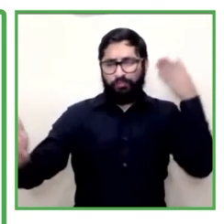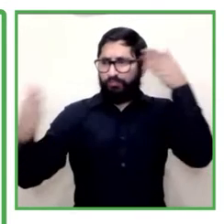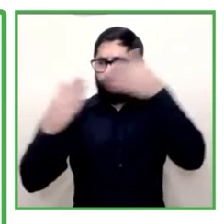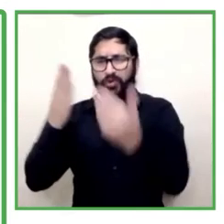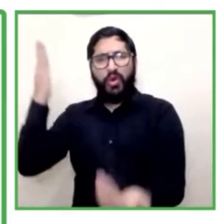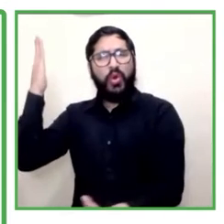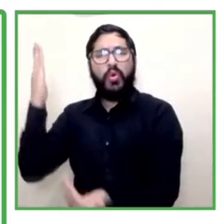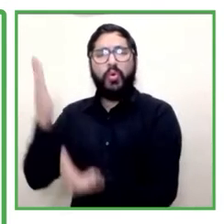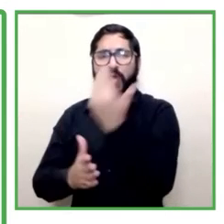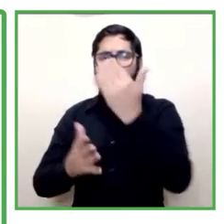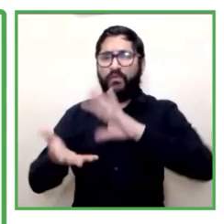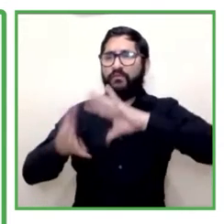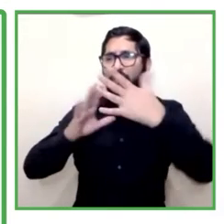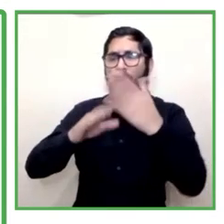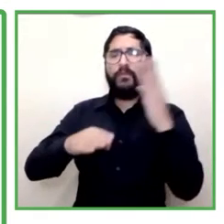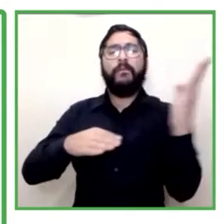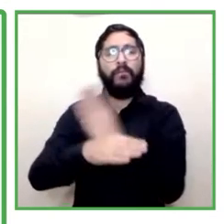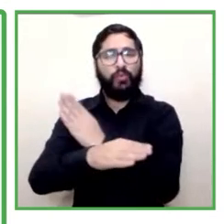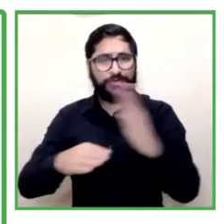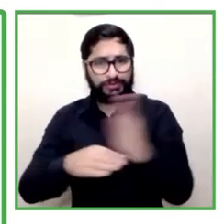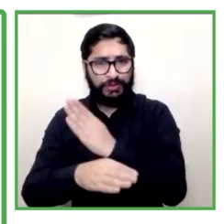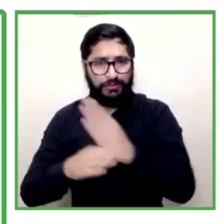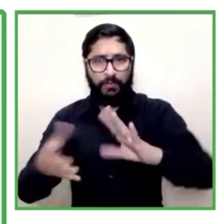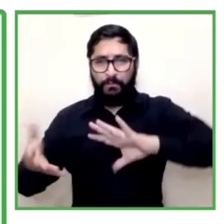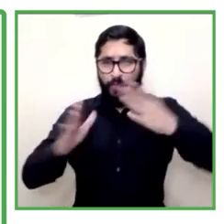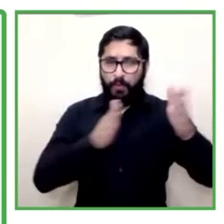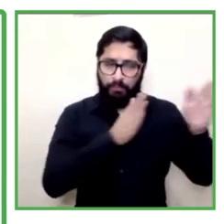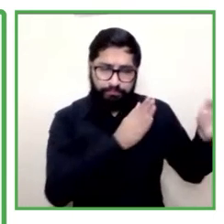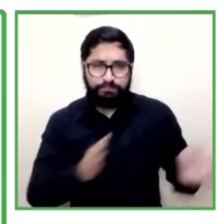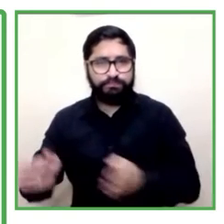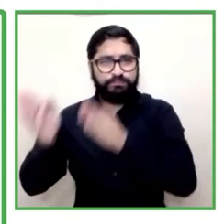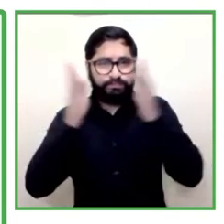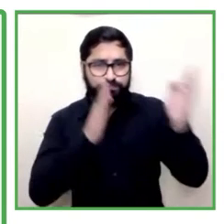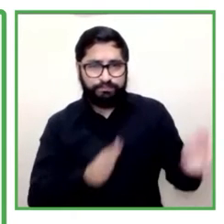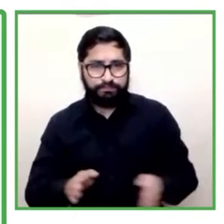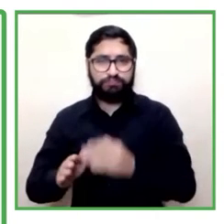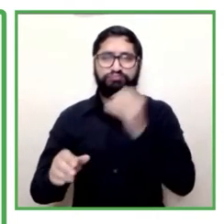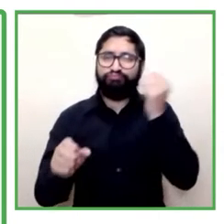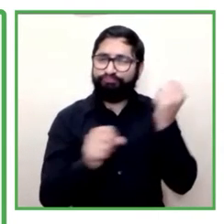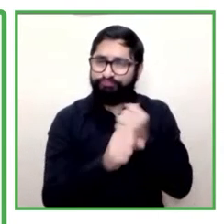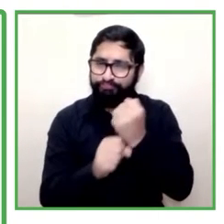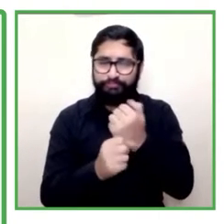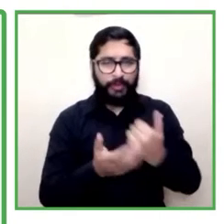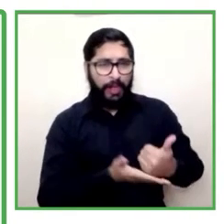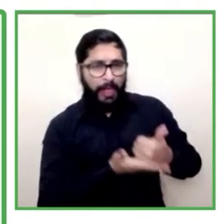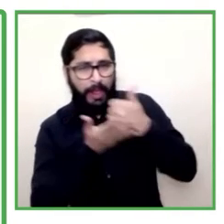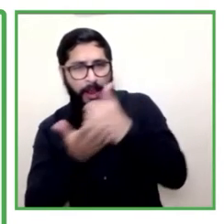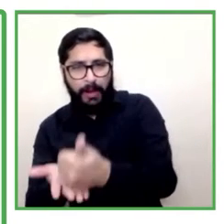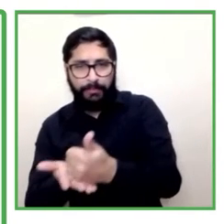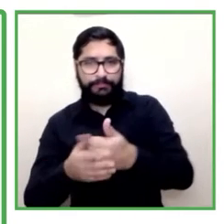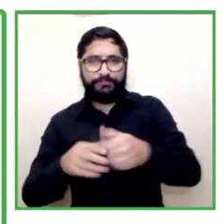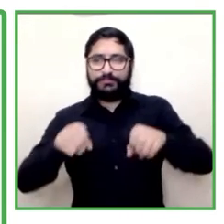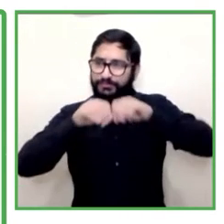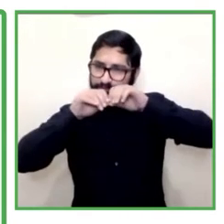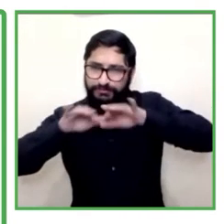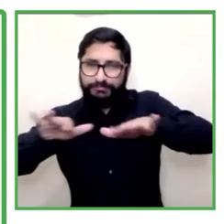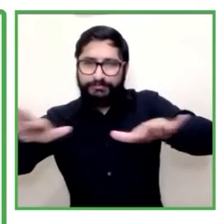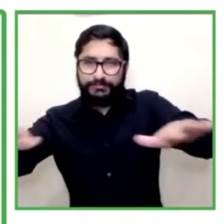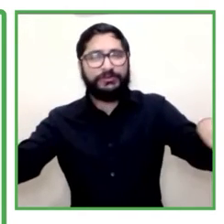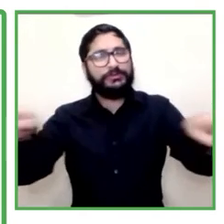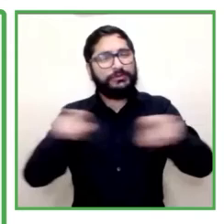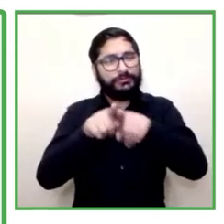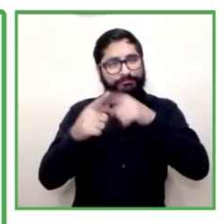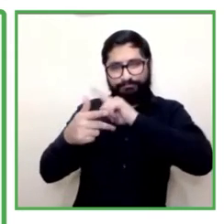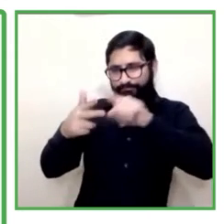forma productiva basada en solidaridad y trabajo, que se distribuye de una manera distinta las relaciones de intercambio que son justas,